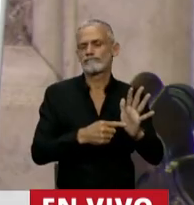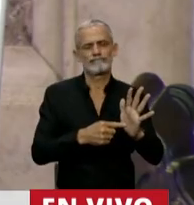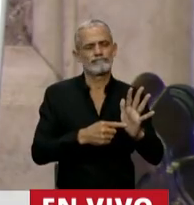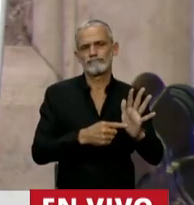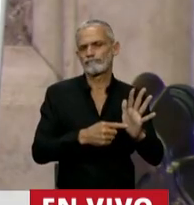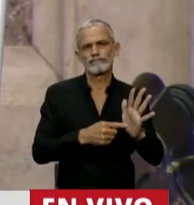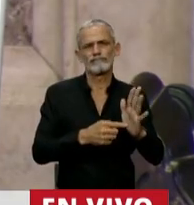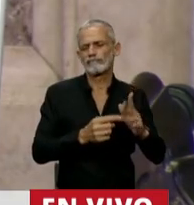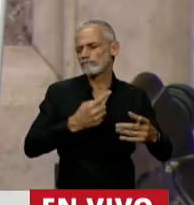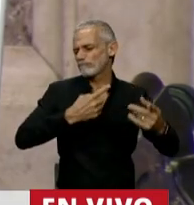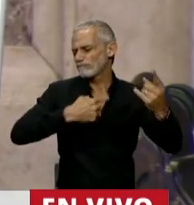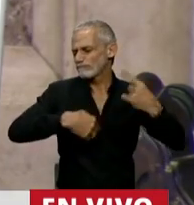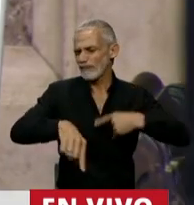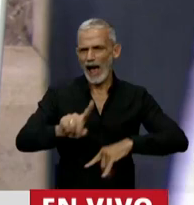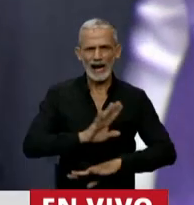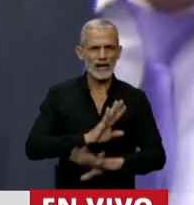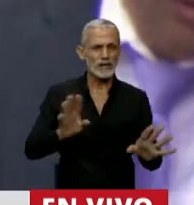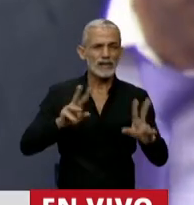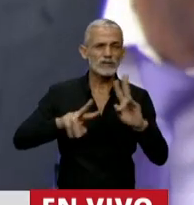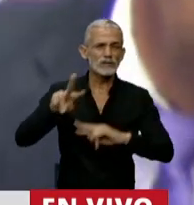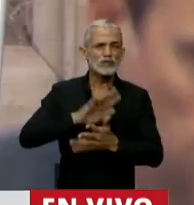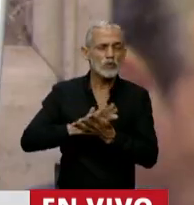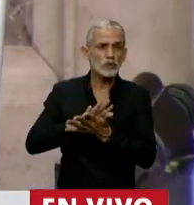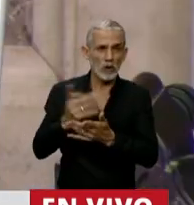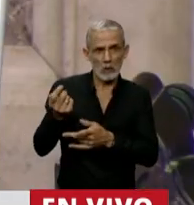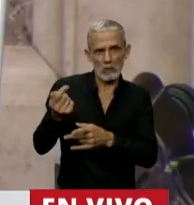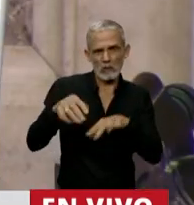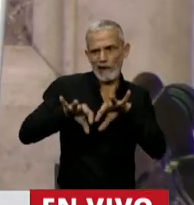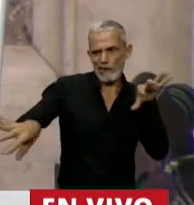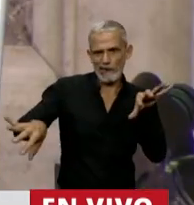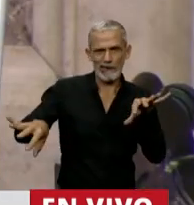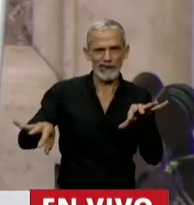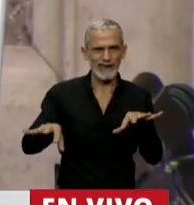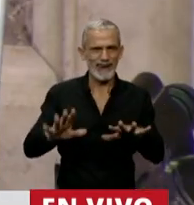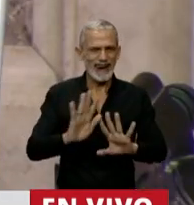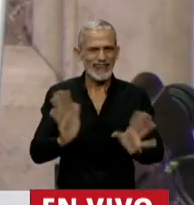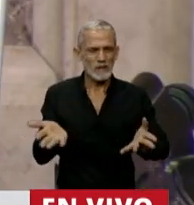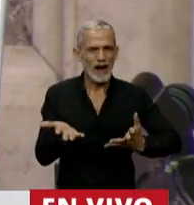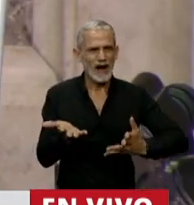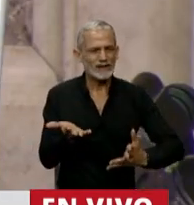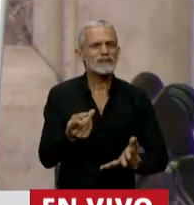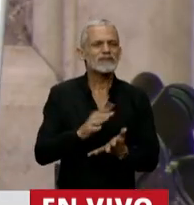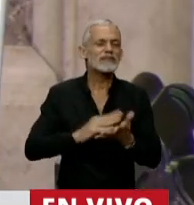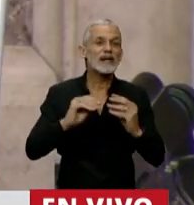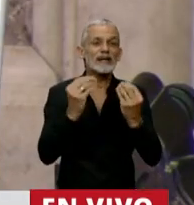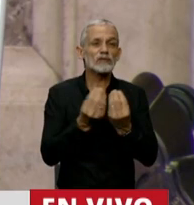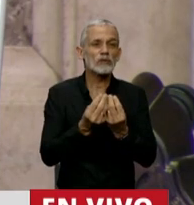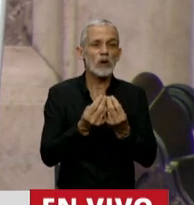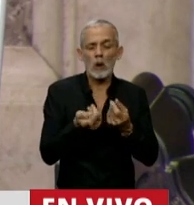dirección diametralmente opuesta, genera divisiones y apuesta a resultados